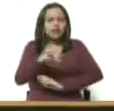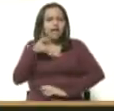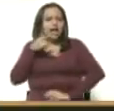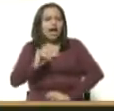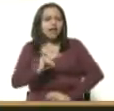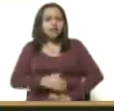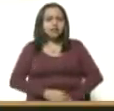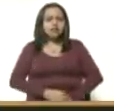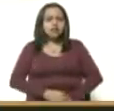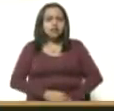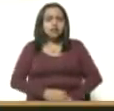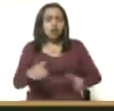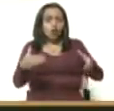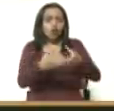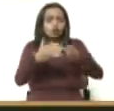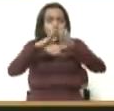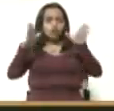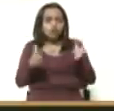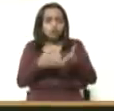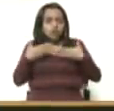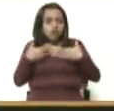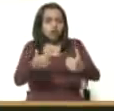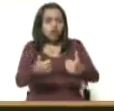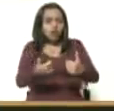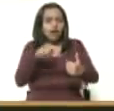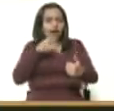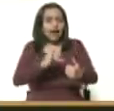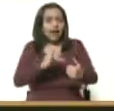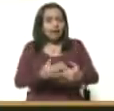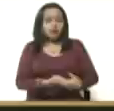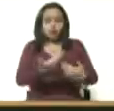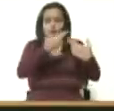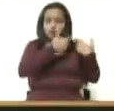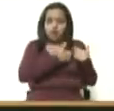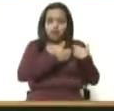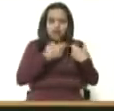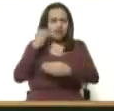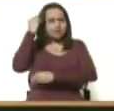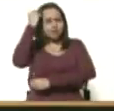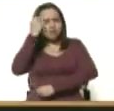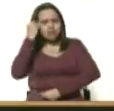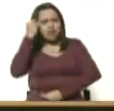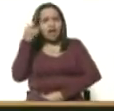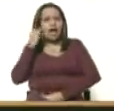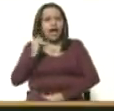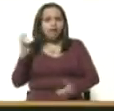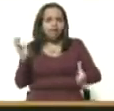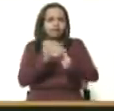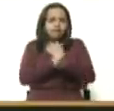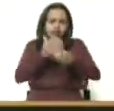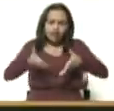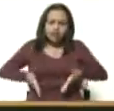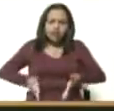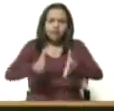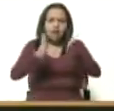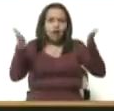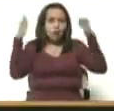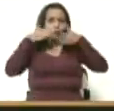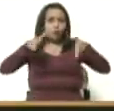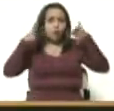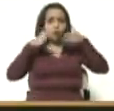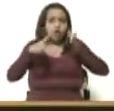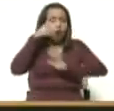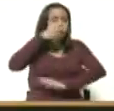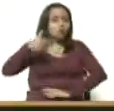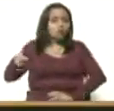rol de la Organización Mundial de la Salud, que con su autoridad y su sabiduría ha logrado encauzar y orientar a